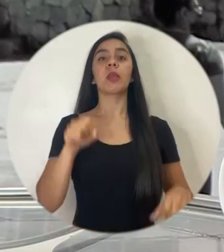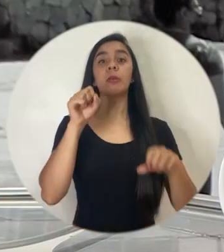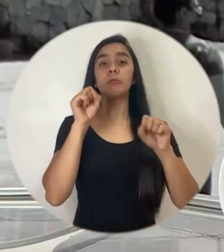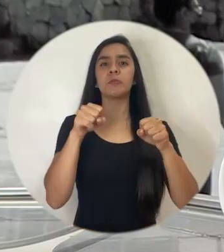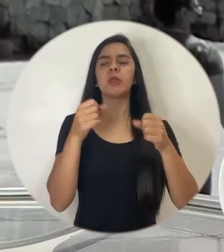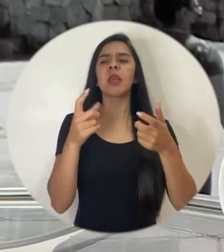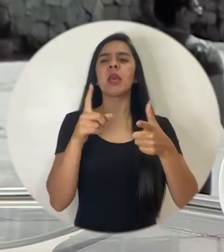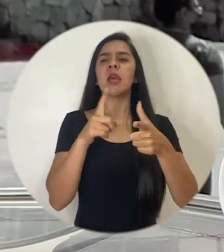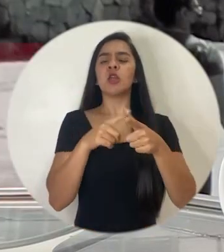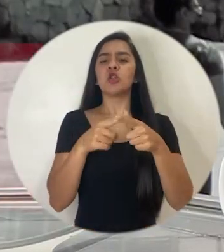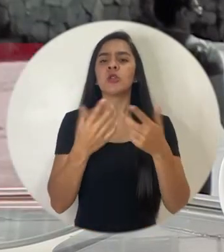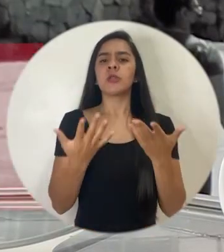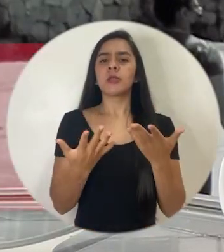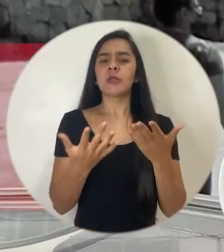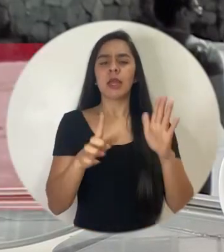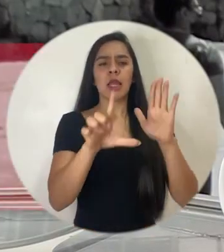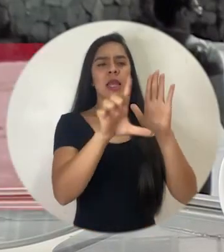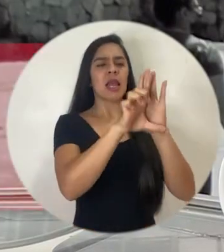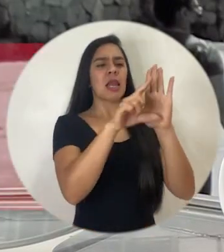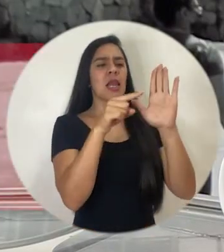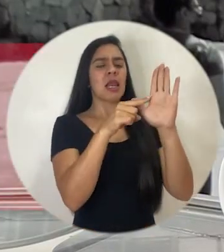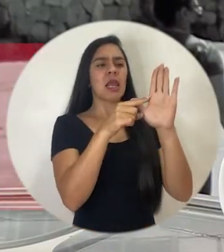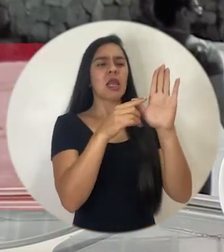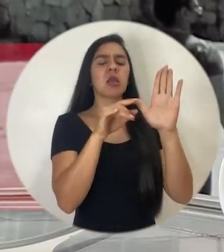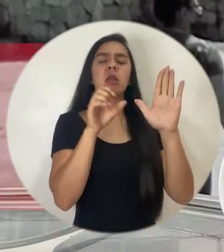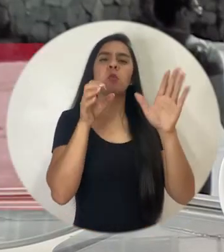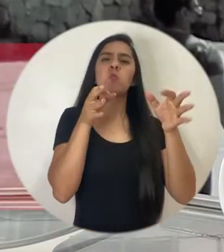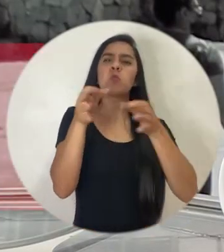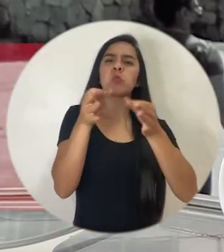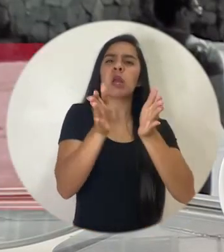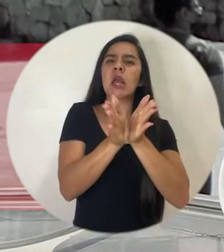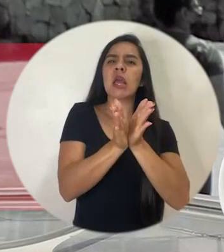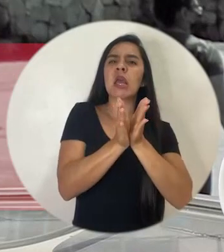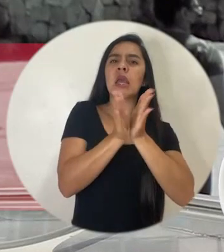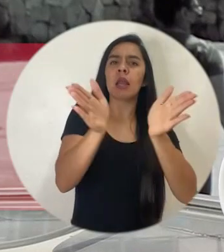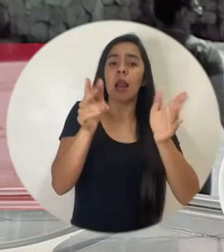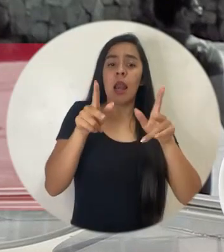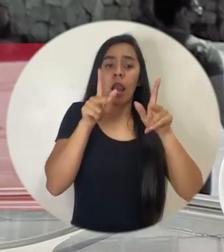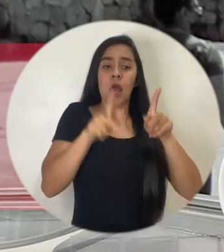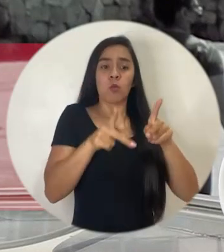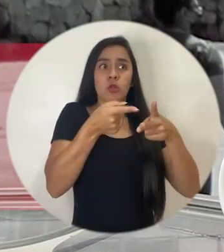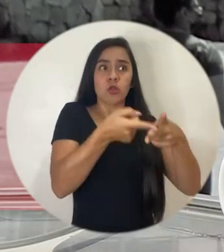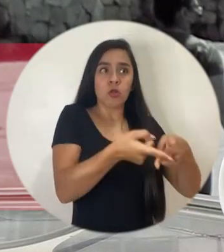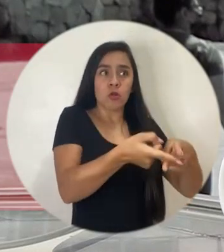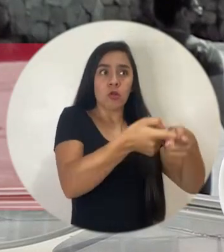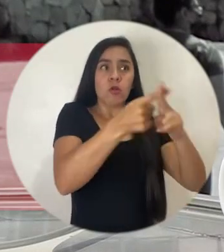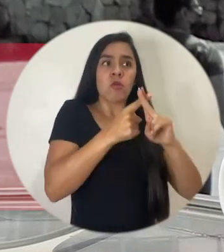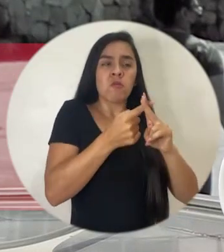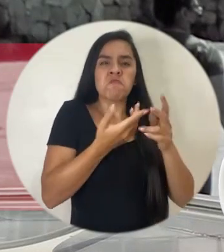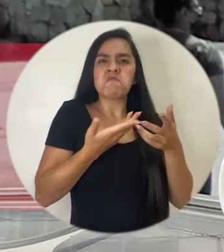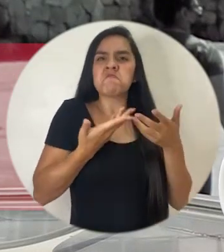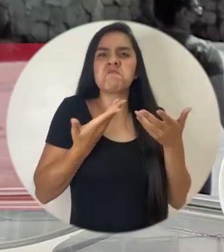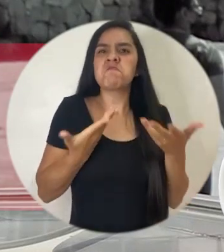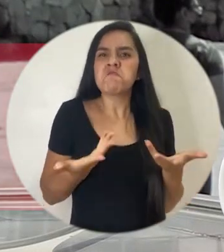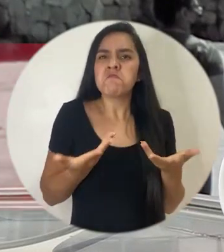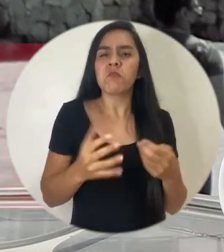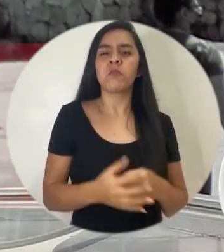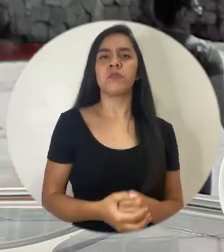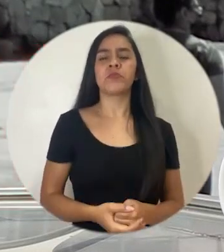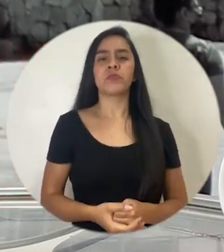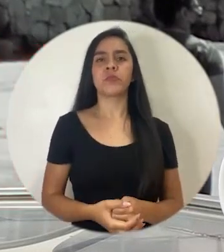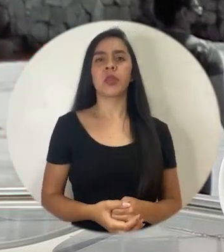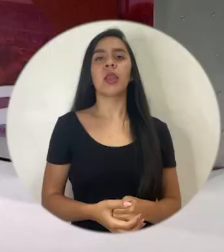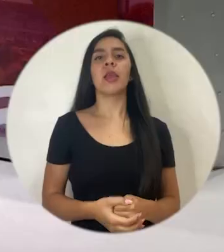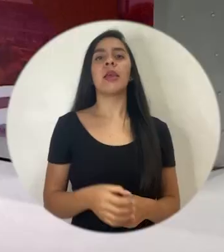Ahora, en términos generales, ¿qué es lo que establece la ley, digamos, para las personas que acceden a diferentes créditos?